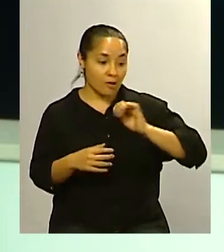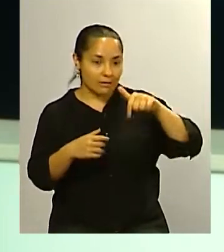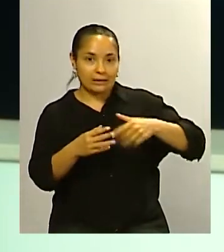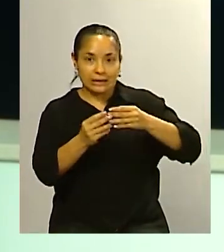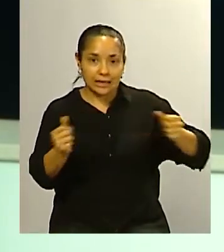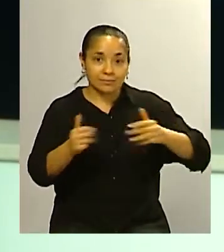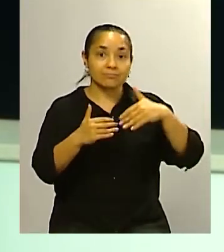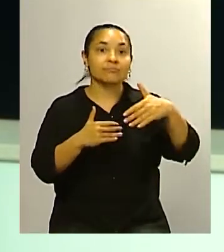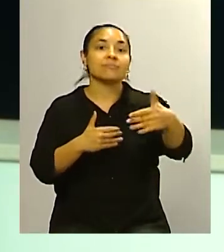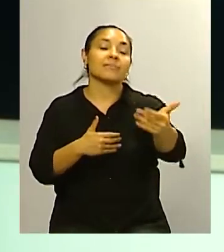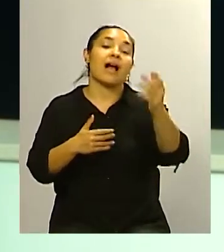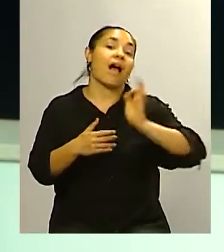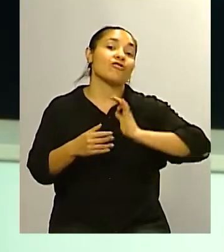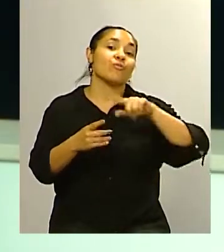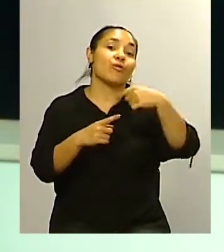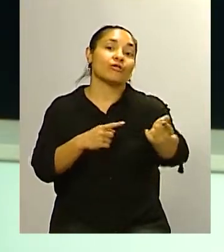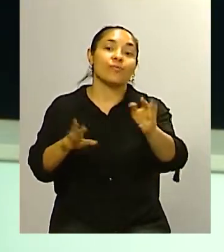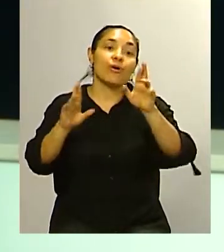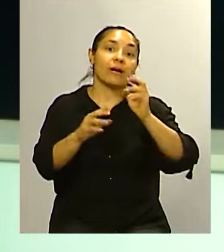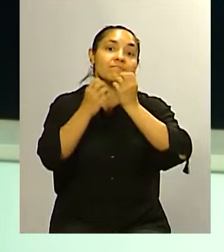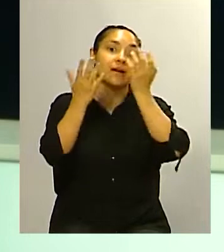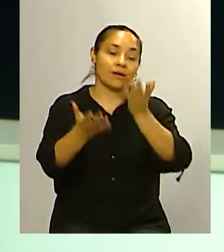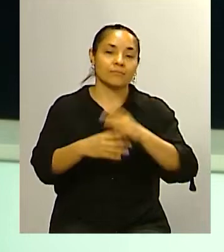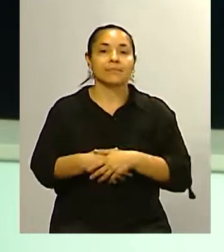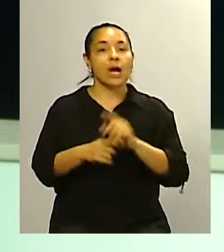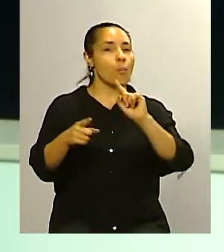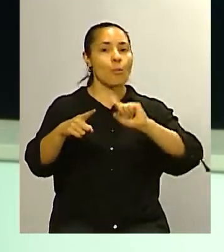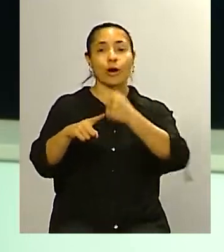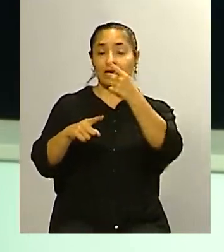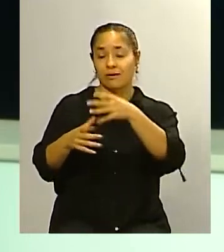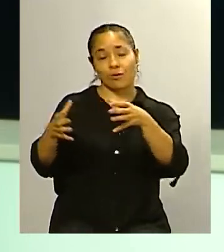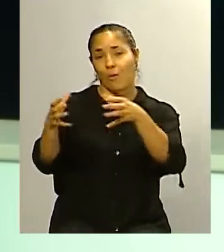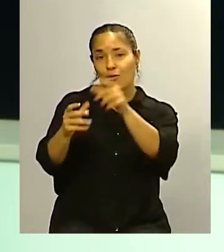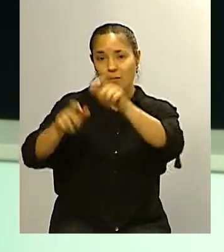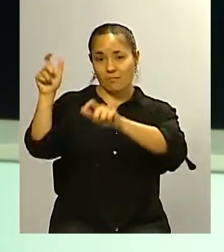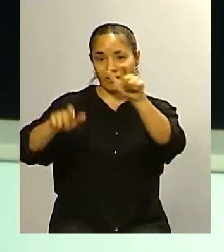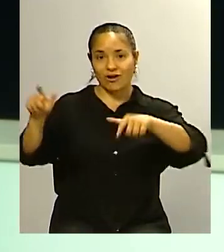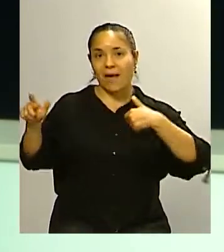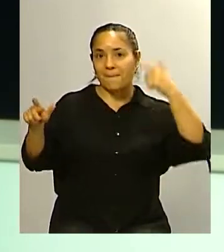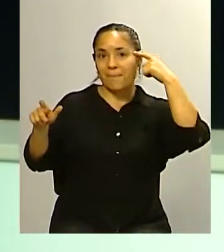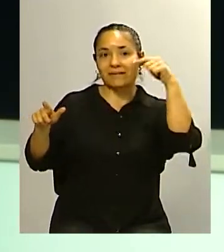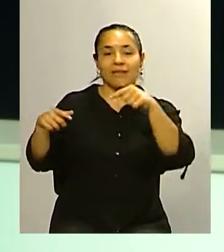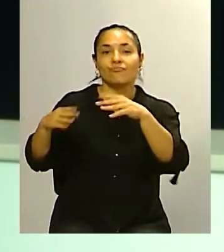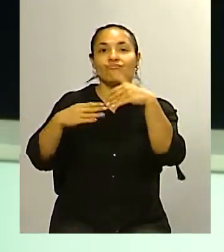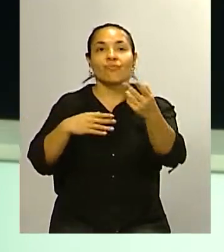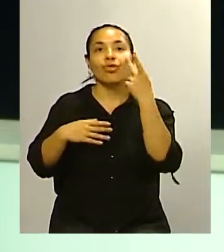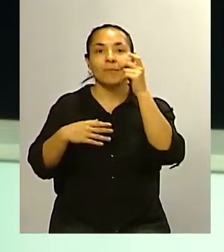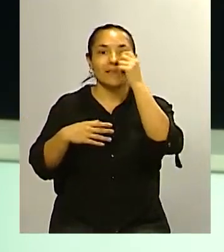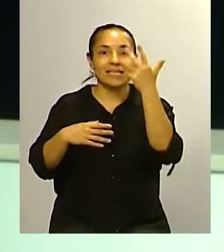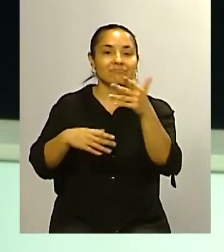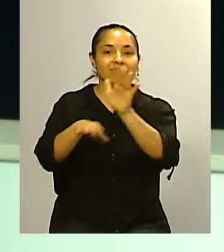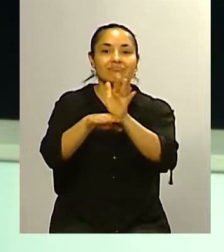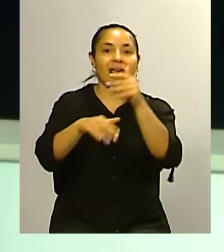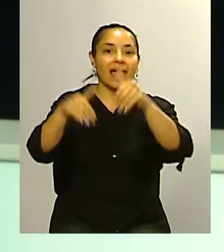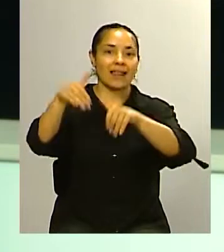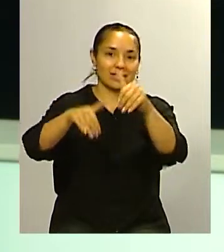tener mejores expectativas para el año próximo pero los políticos están pensando en otra cosa en que es un año de elecciones que seguramente además